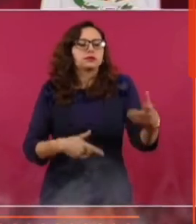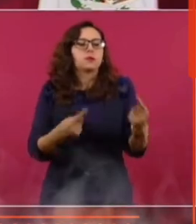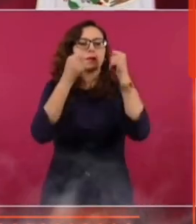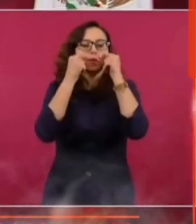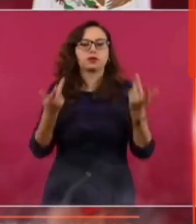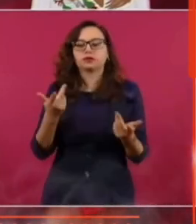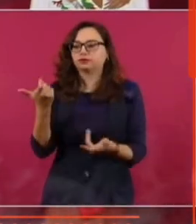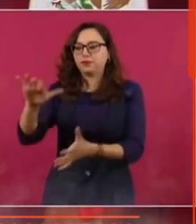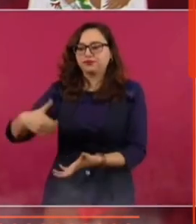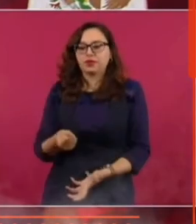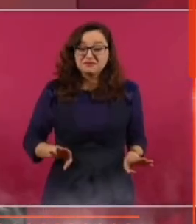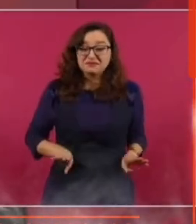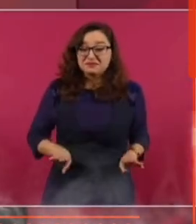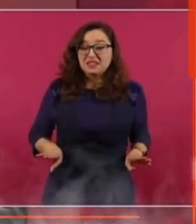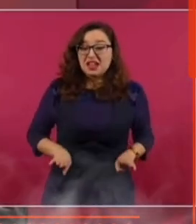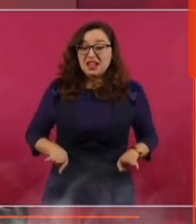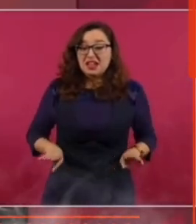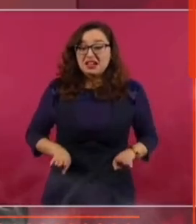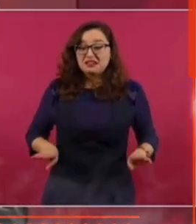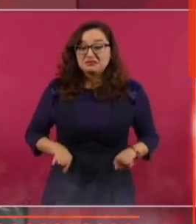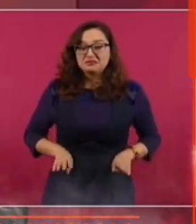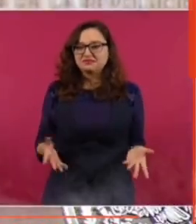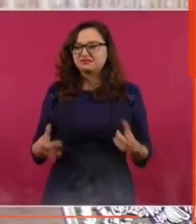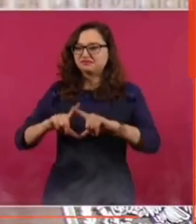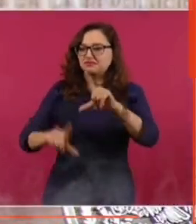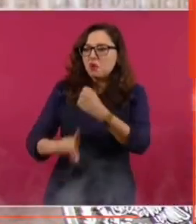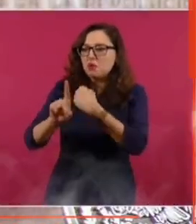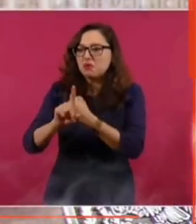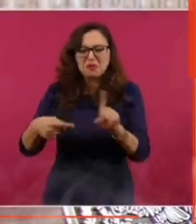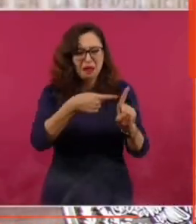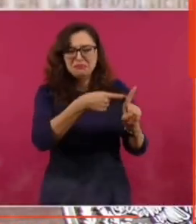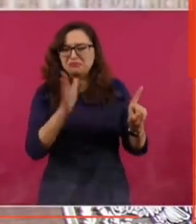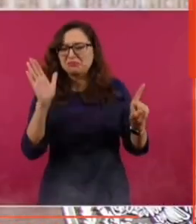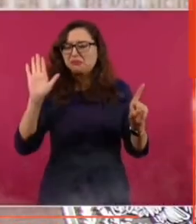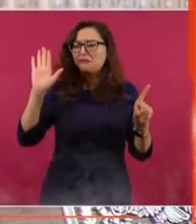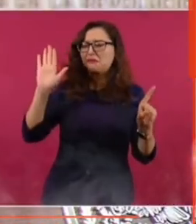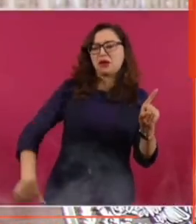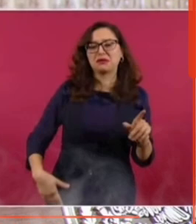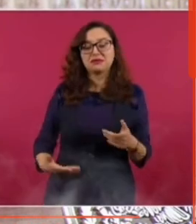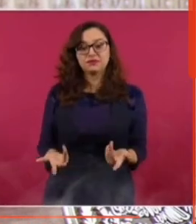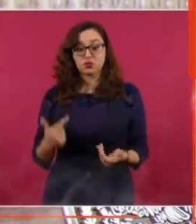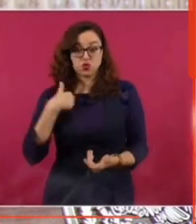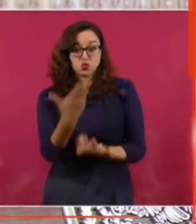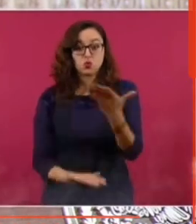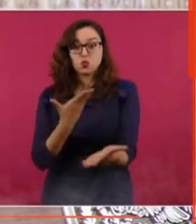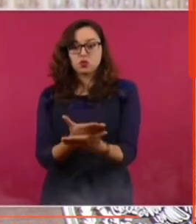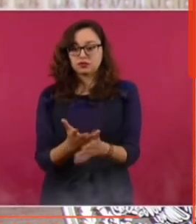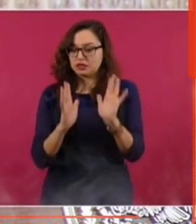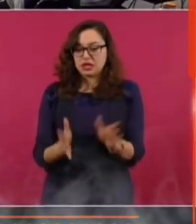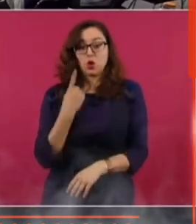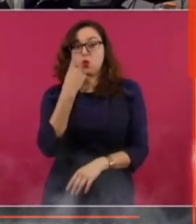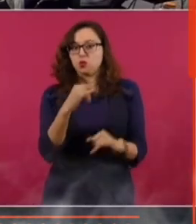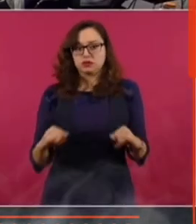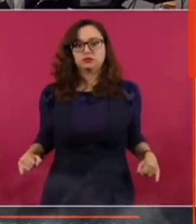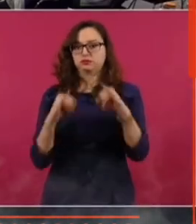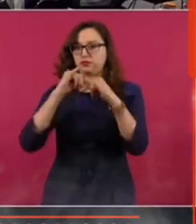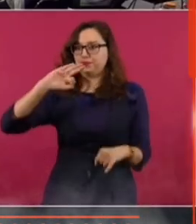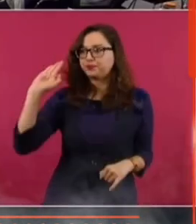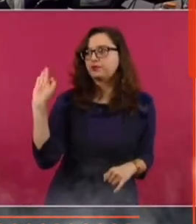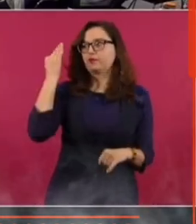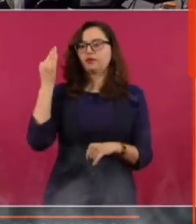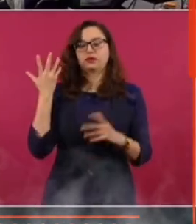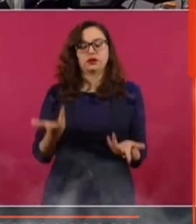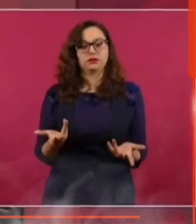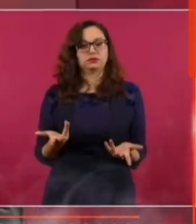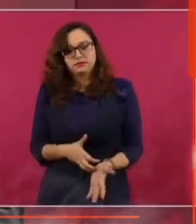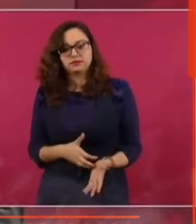destinen los estados a tapar baches. Por eso el planteamiento es un instituto. Y ahorramos. Y quitar el